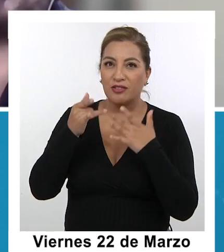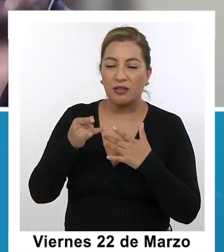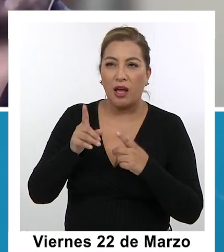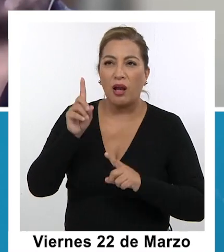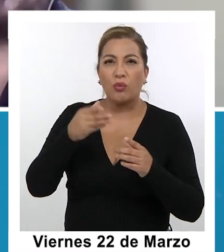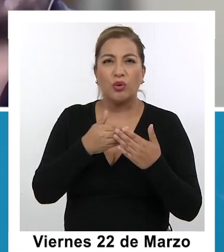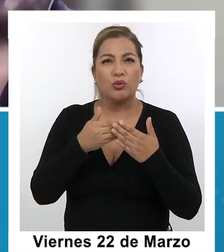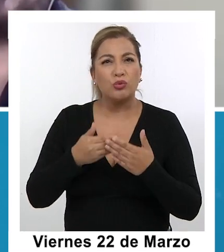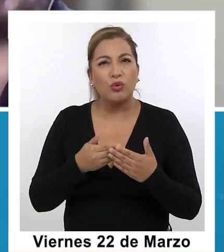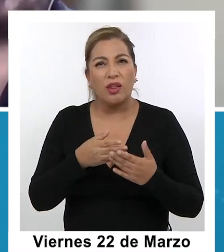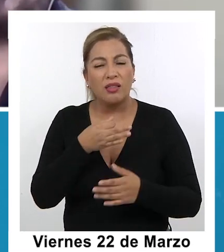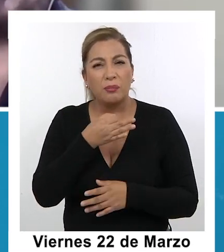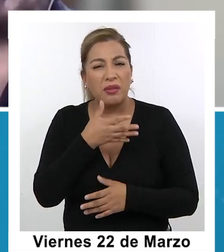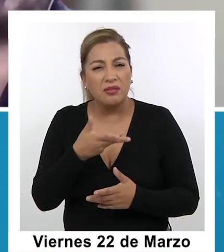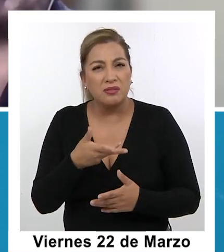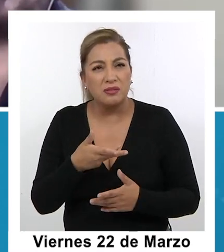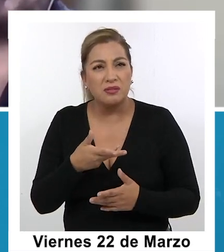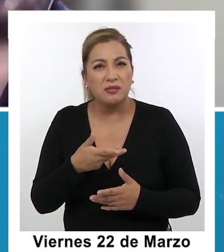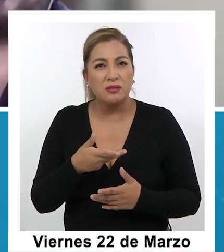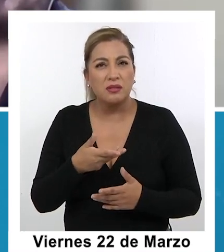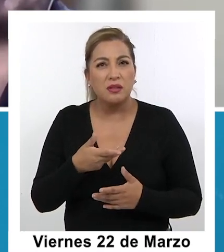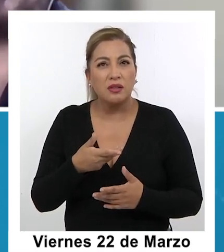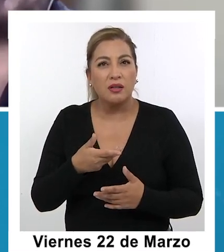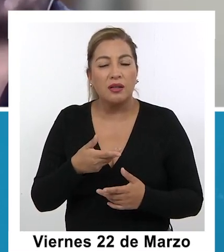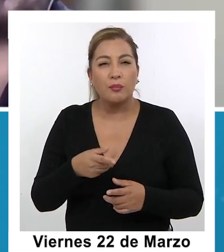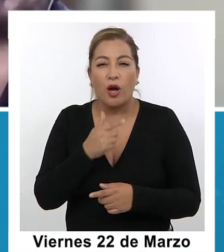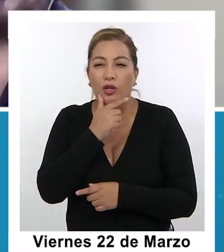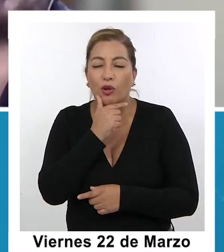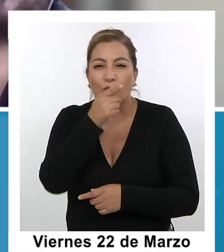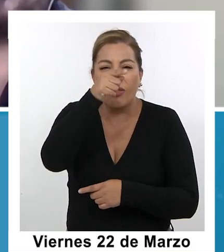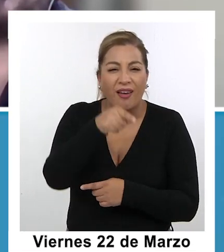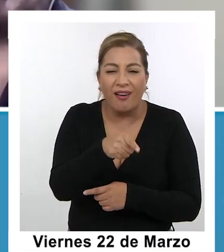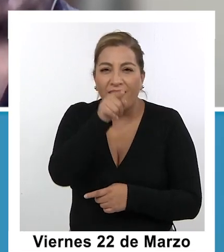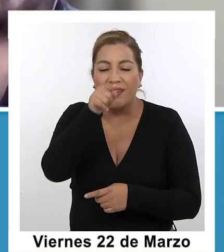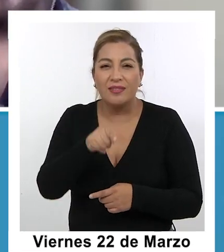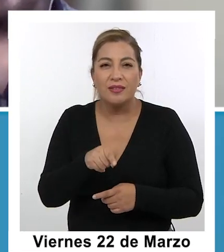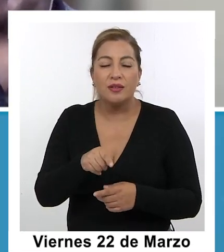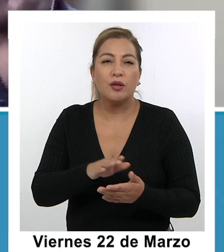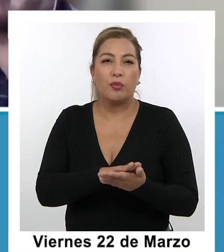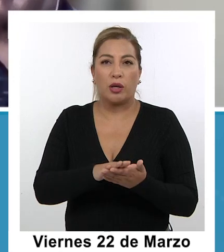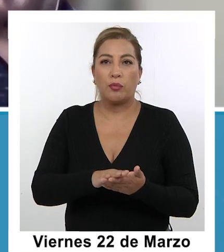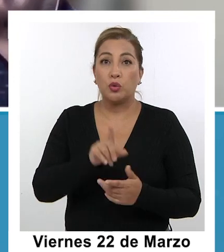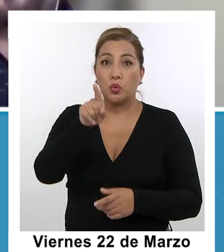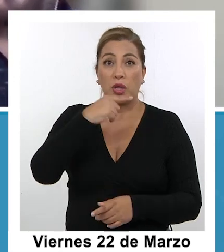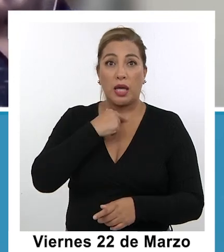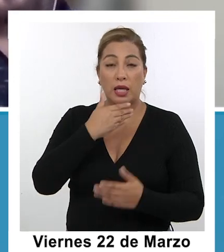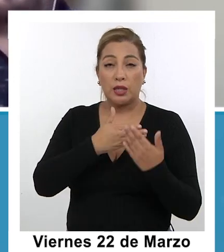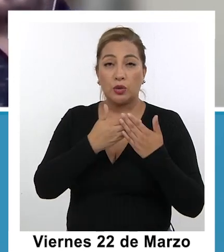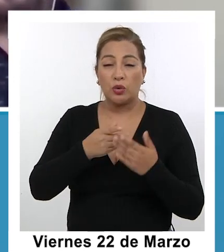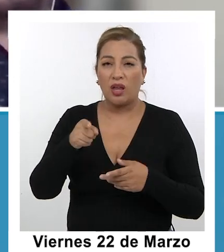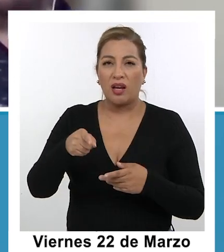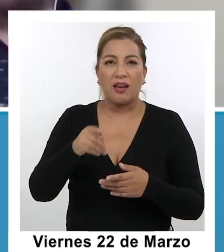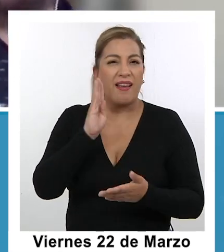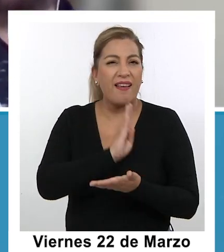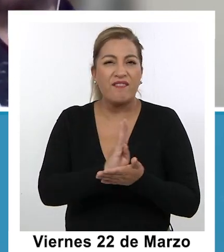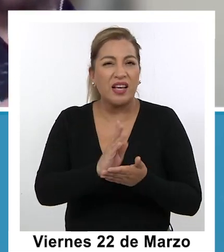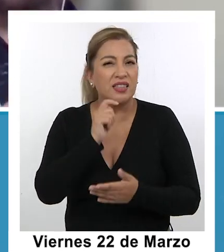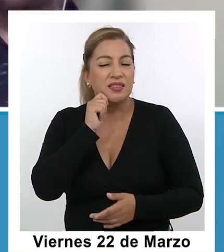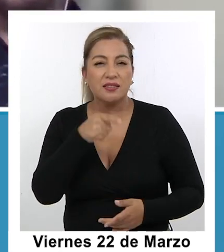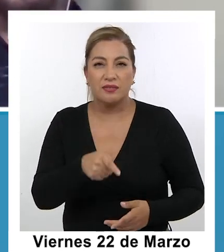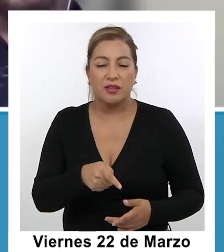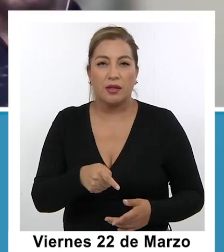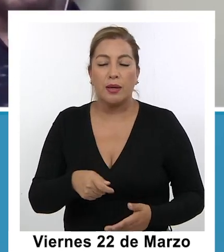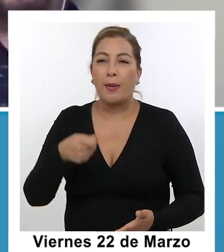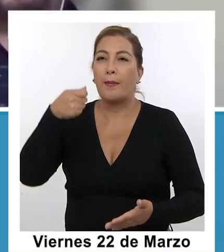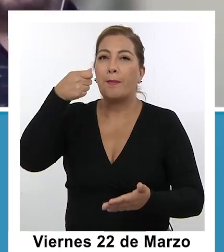dicen, pero ¿dónde está la letra chica? Entonces, aquí no hay letra chica. Se trata de poder estudiar con nosotros, ¿ya? Y la beca consiste en el